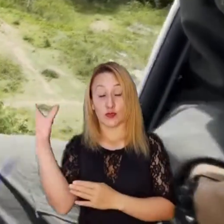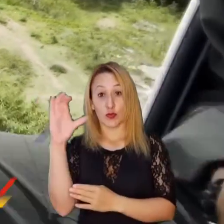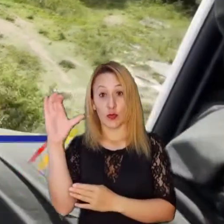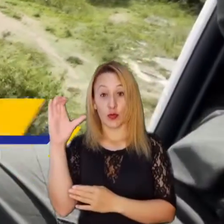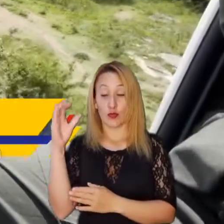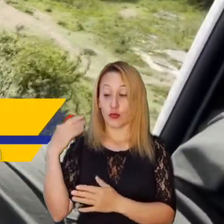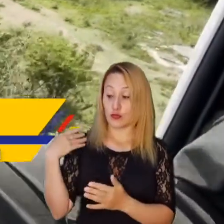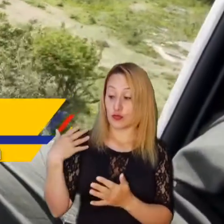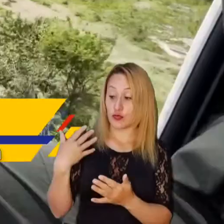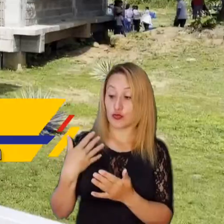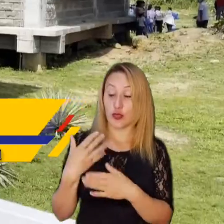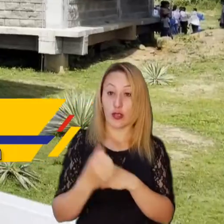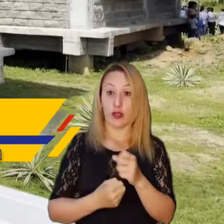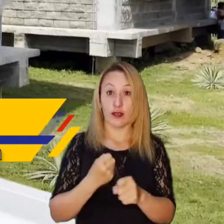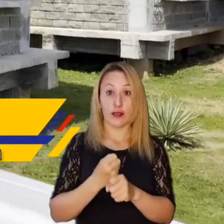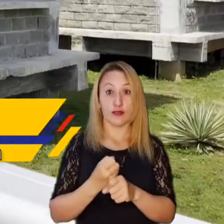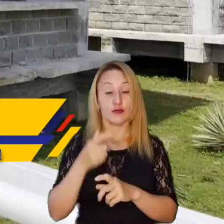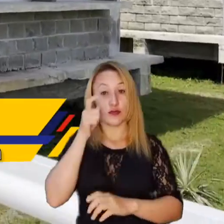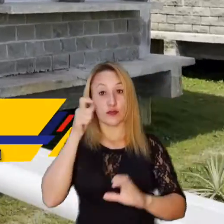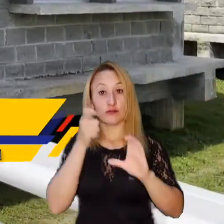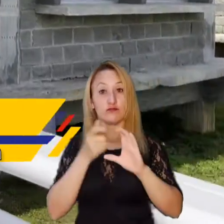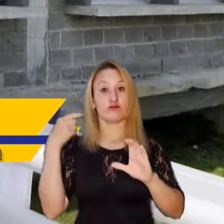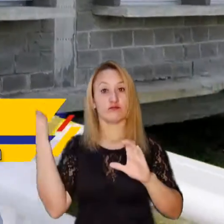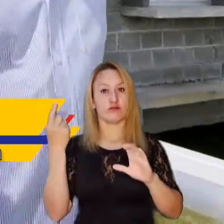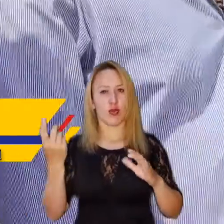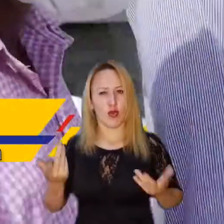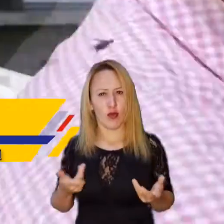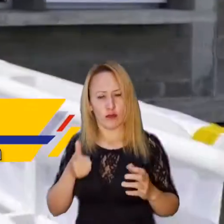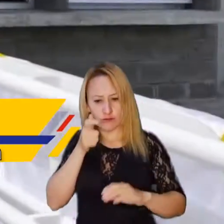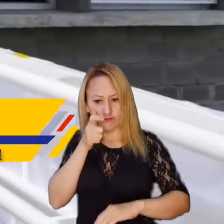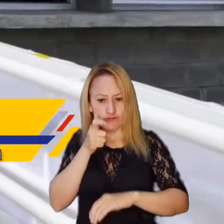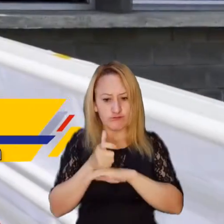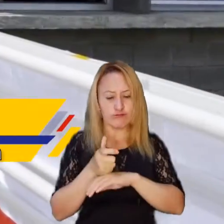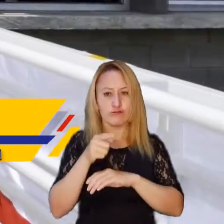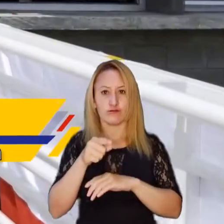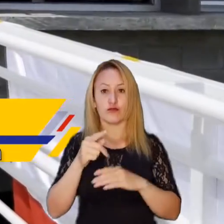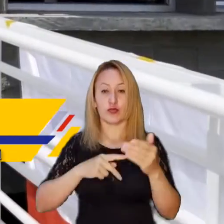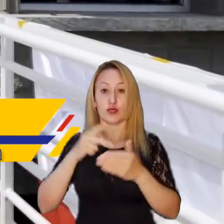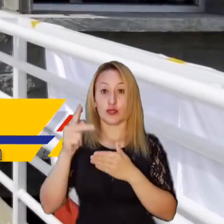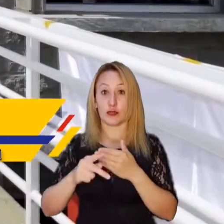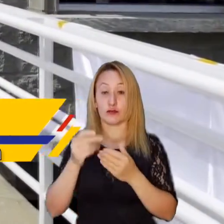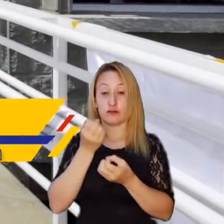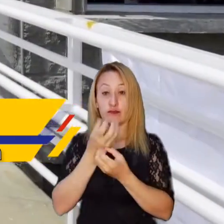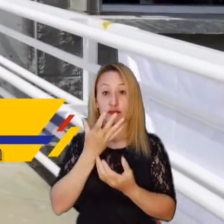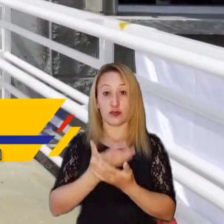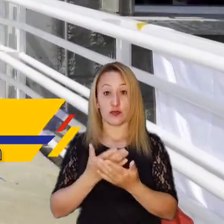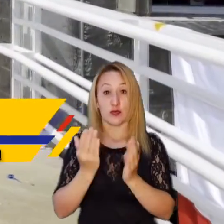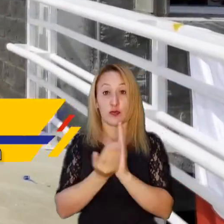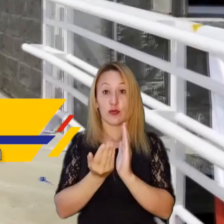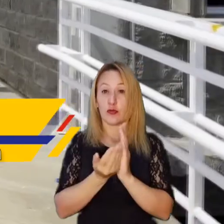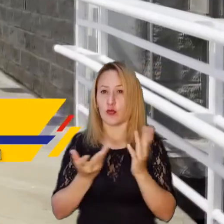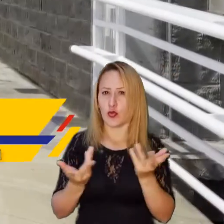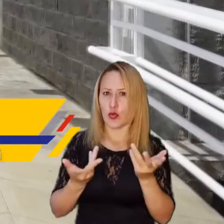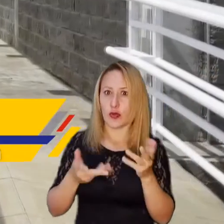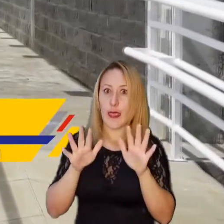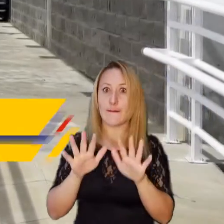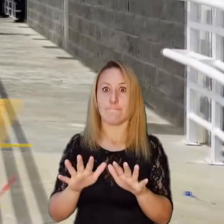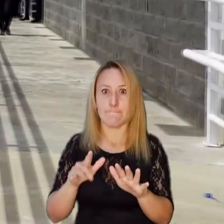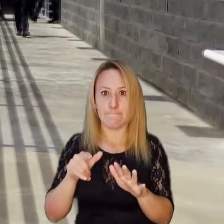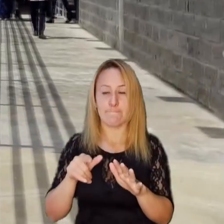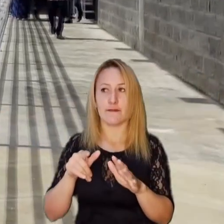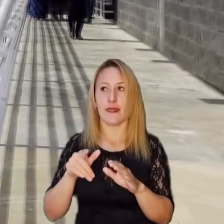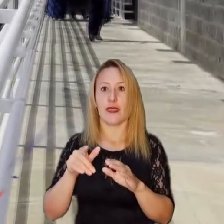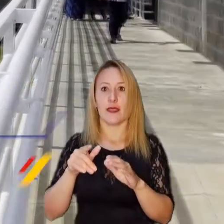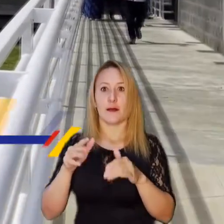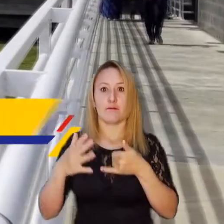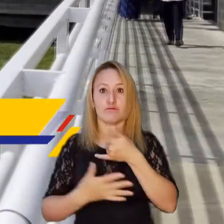A través de Compromiso Colombia en los últimos años, la Contraloría General ha hecho seguimiento a proyectos de infraestructura educativa que estaban paralizados en